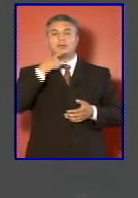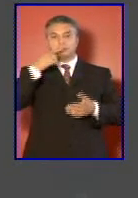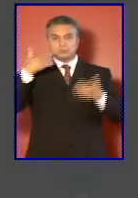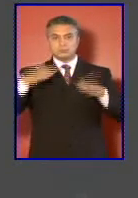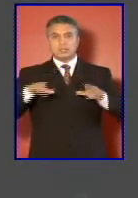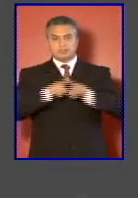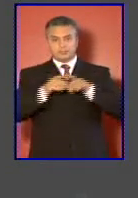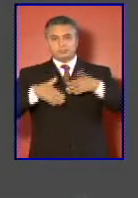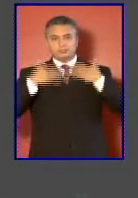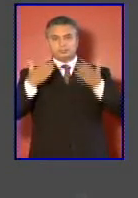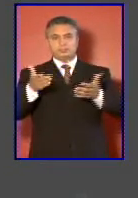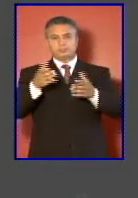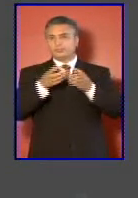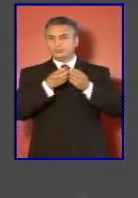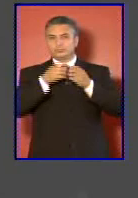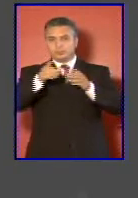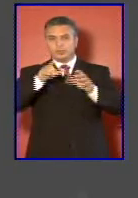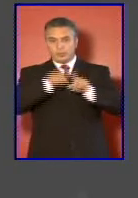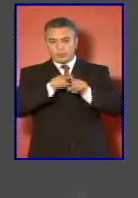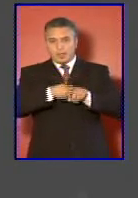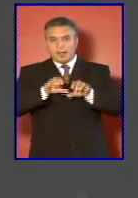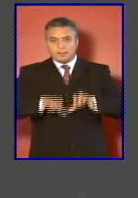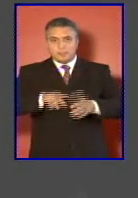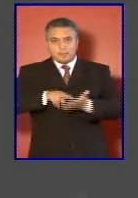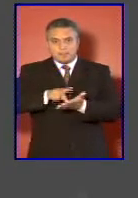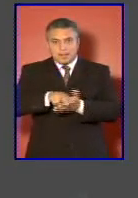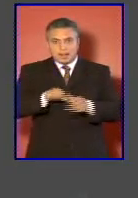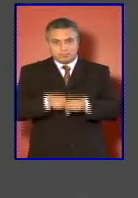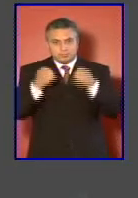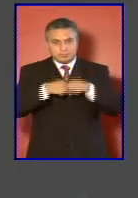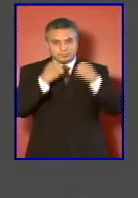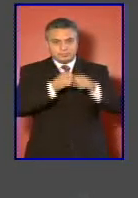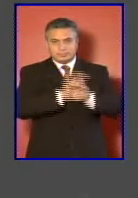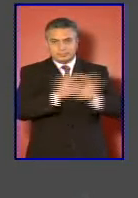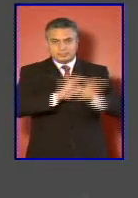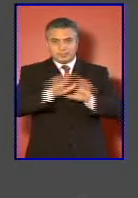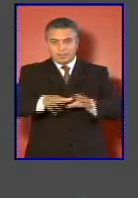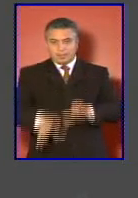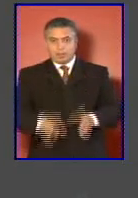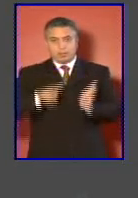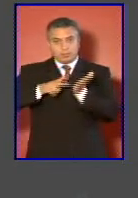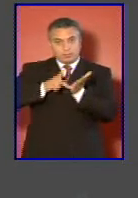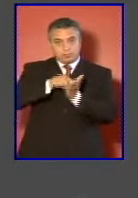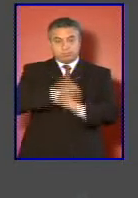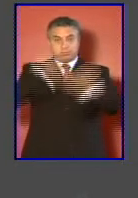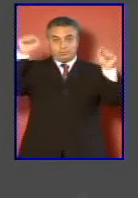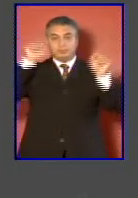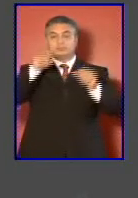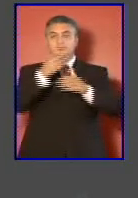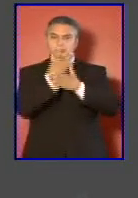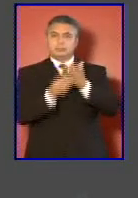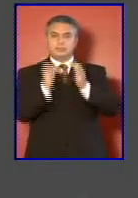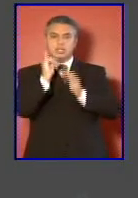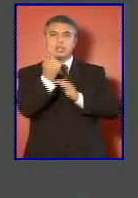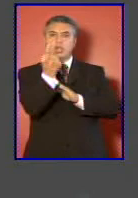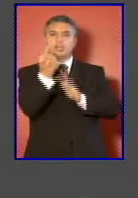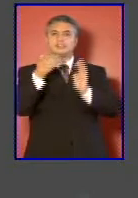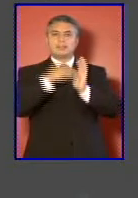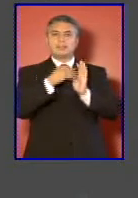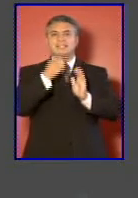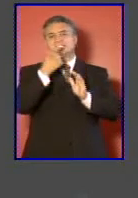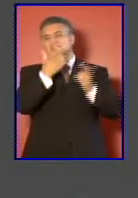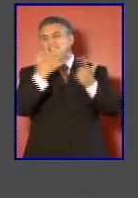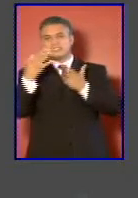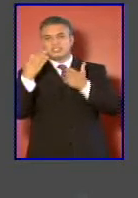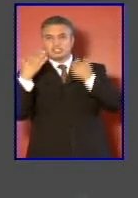28.192 minas antipersonales casi el 23% del total y 11.707 minas